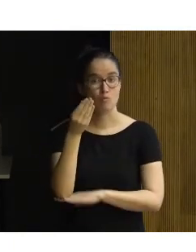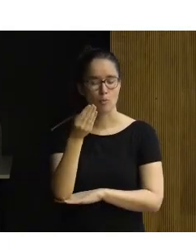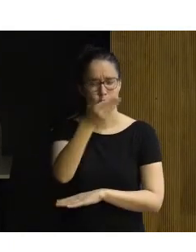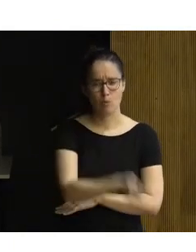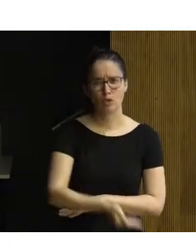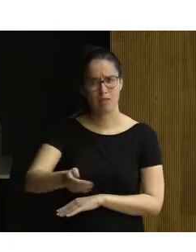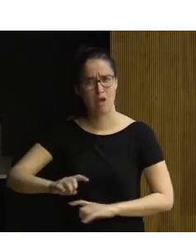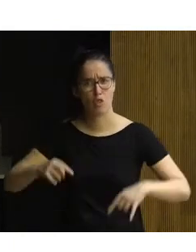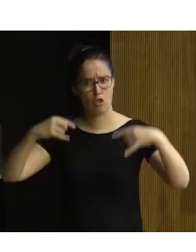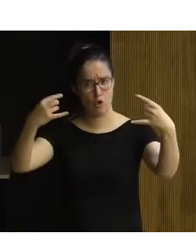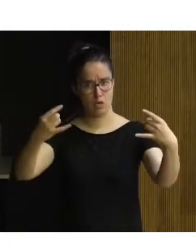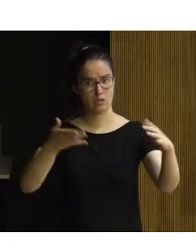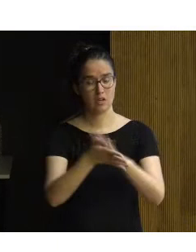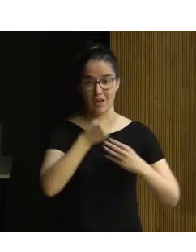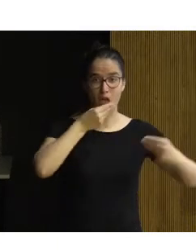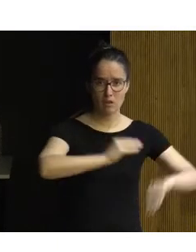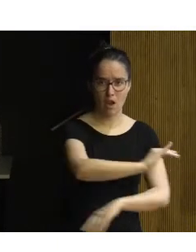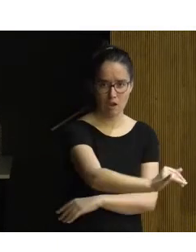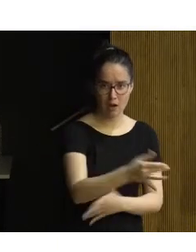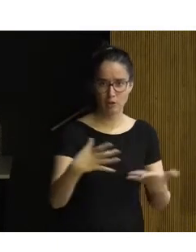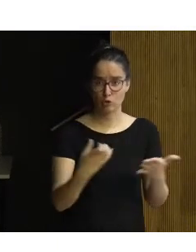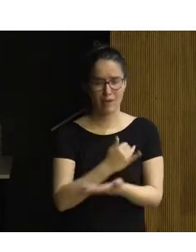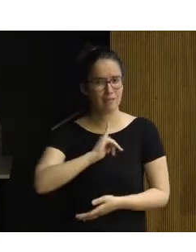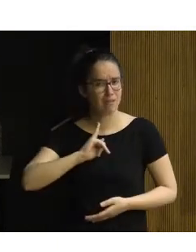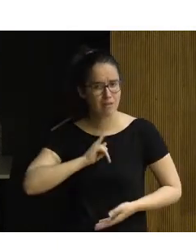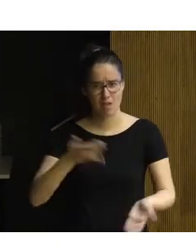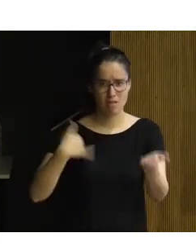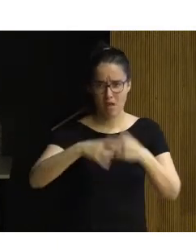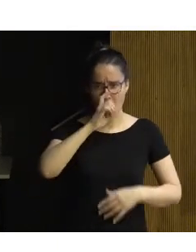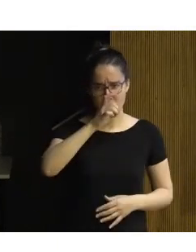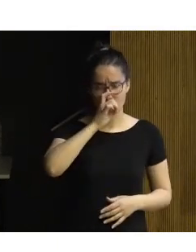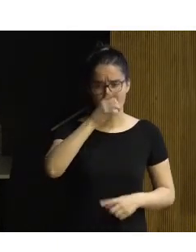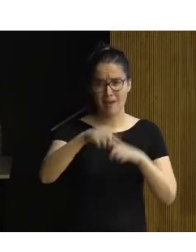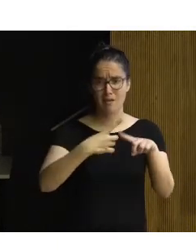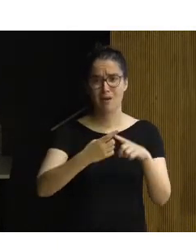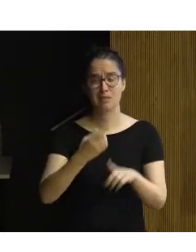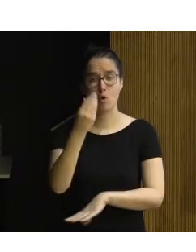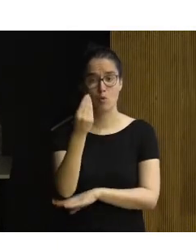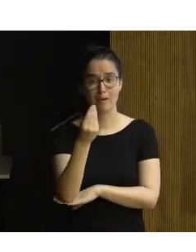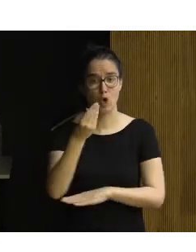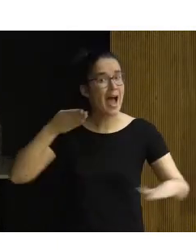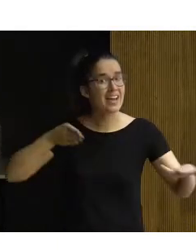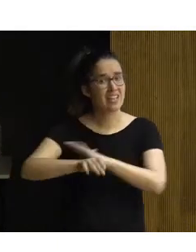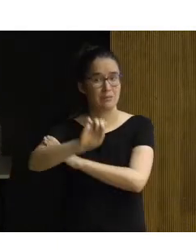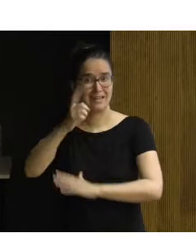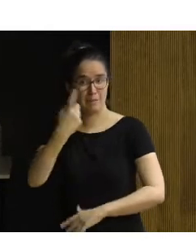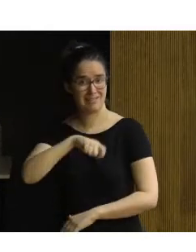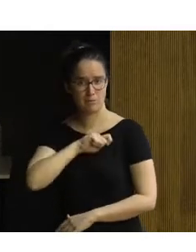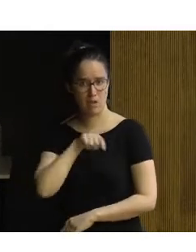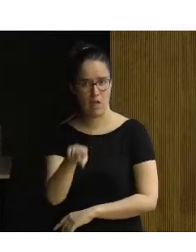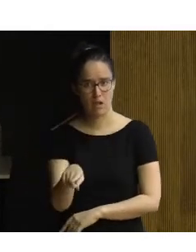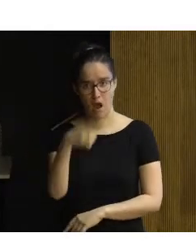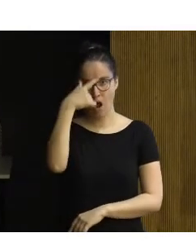importancia. Un monumento histórico, con toda su identidad del pasado, y además el monumento más accesible que hoy tenemos en España.